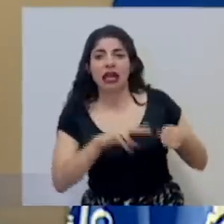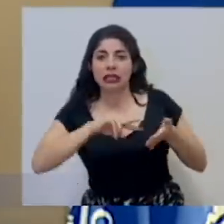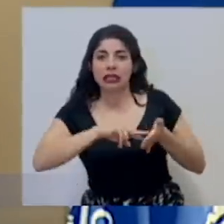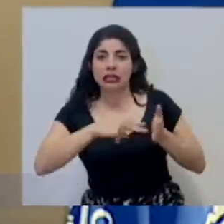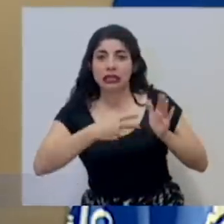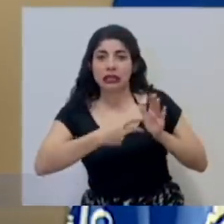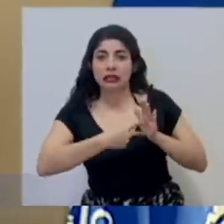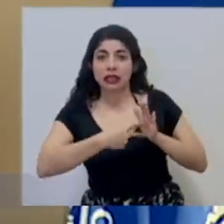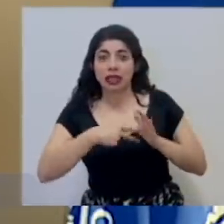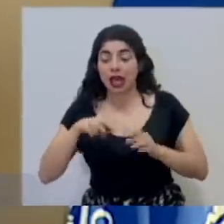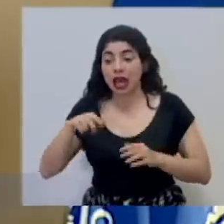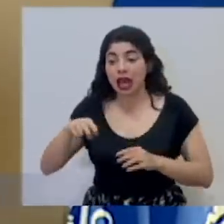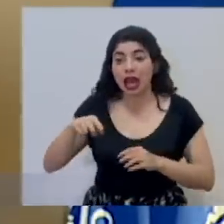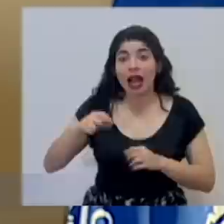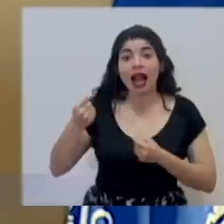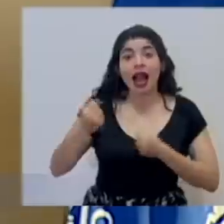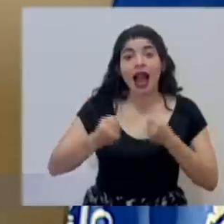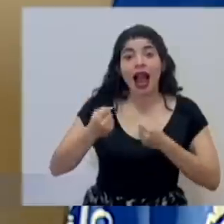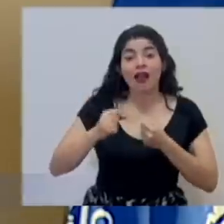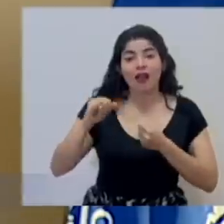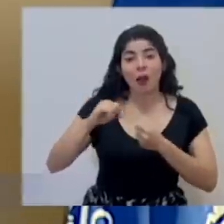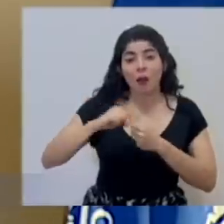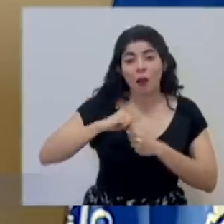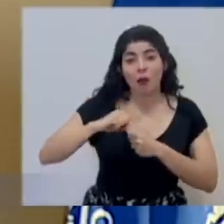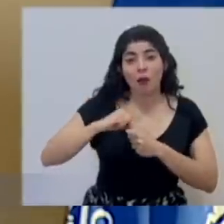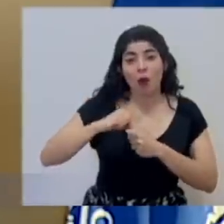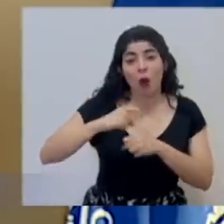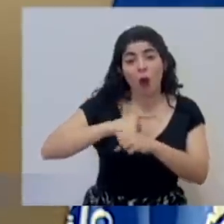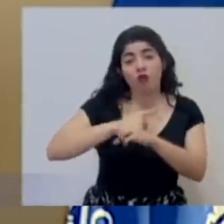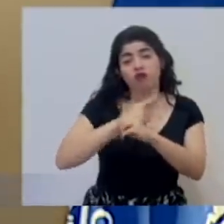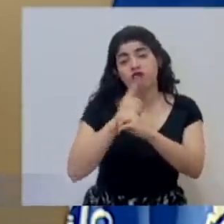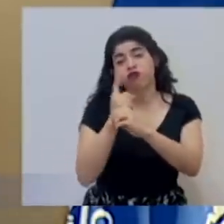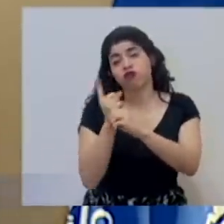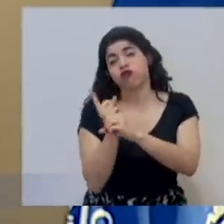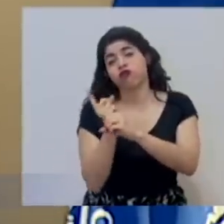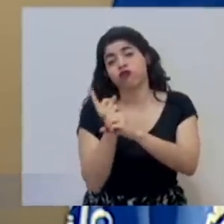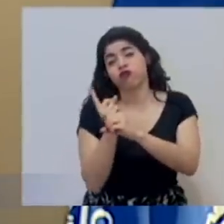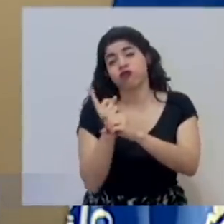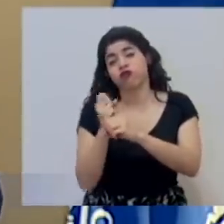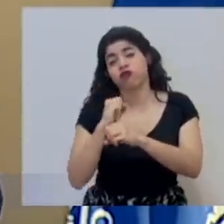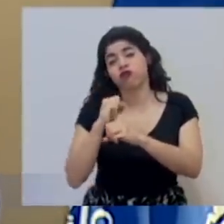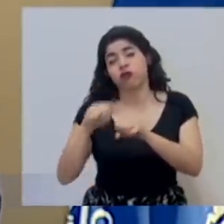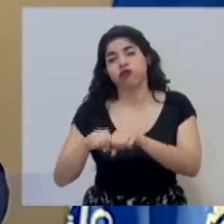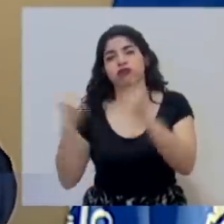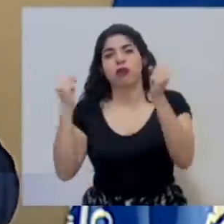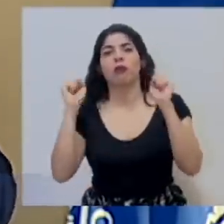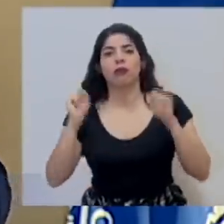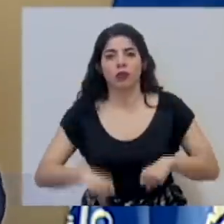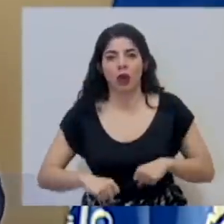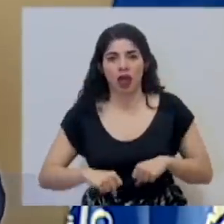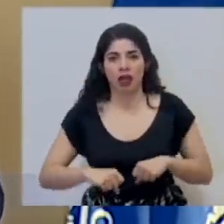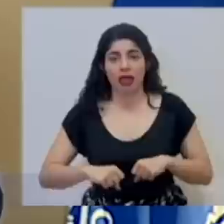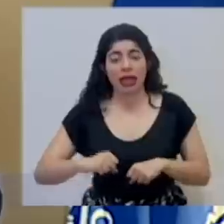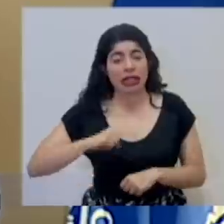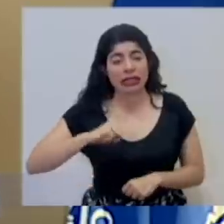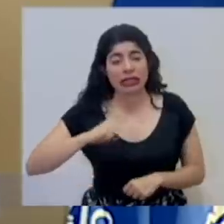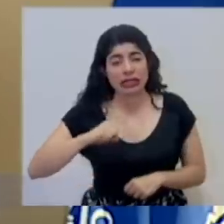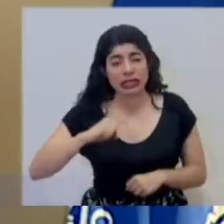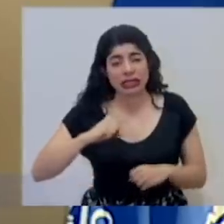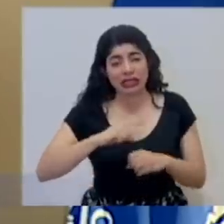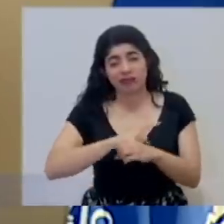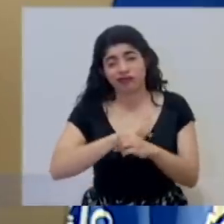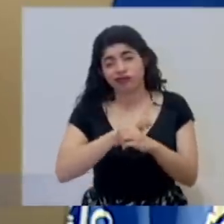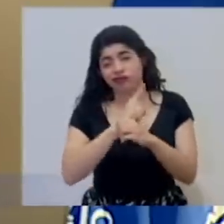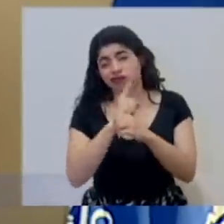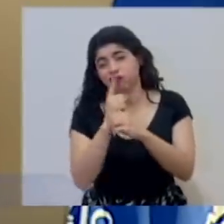Estoy haciendo que ese acelerador de ese vehículo esté llegando al límite y se puede romper. Entre todos podemos hacer que